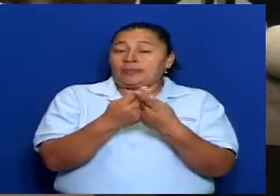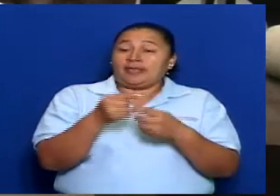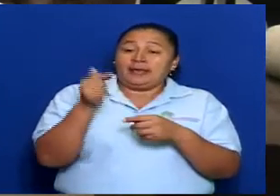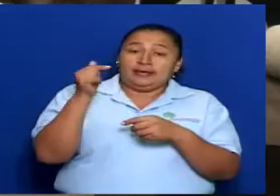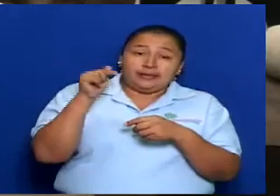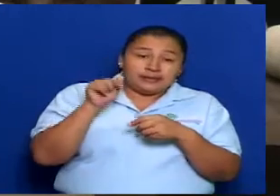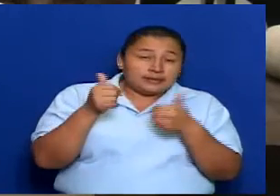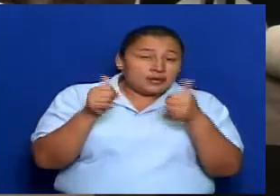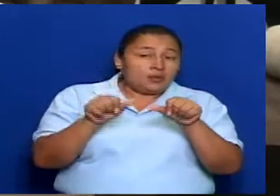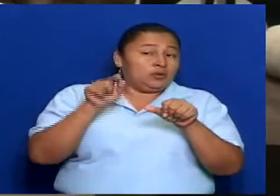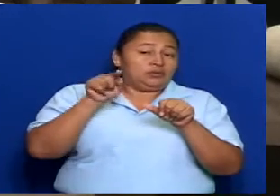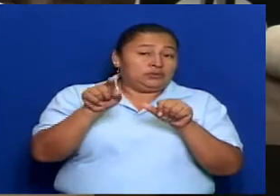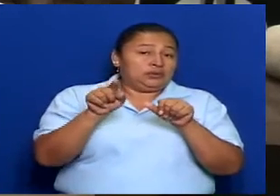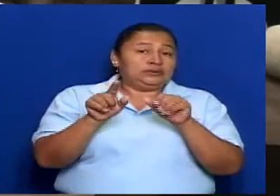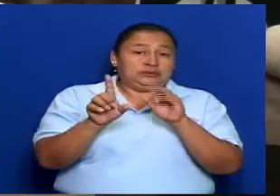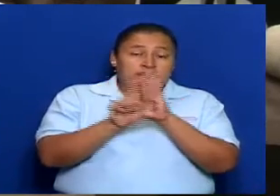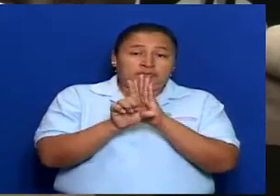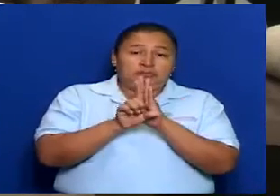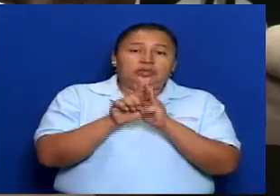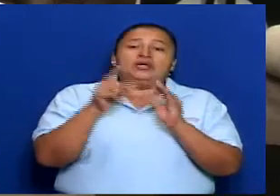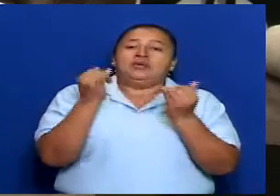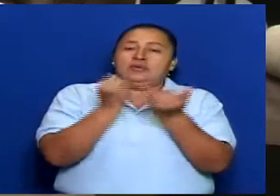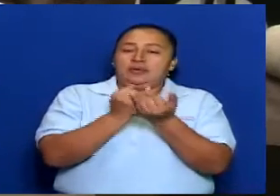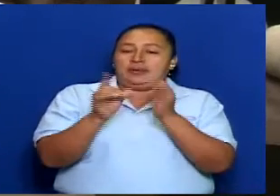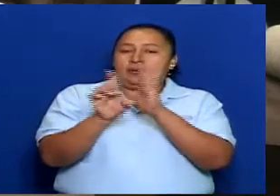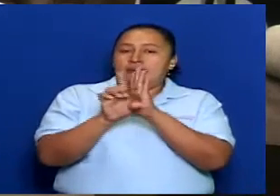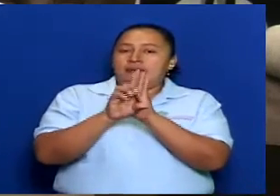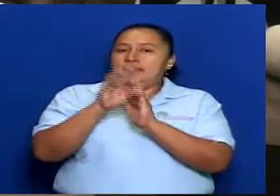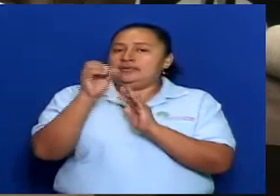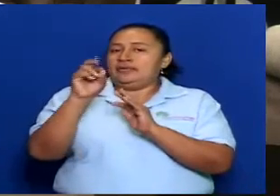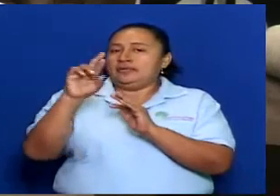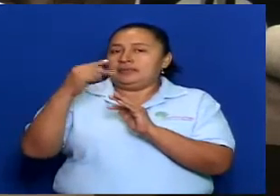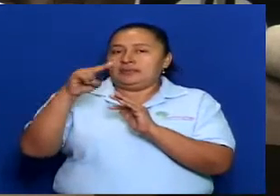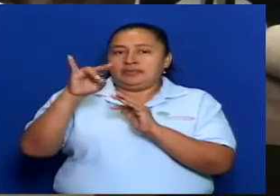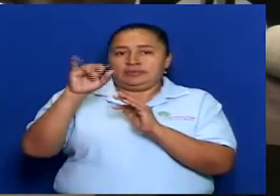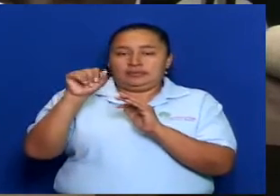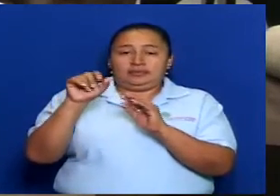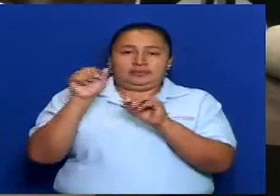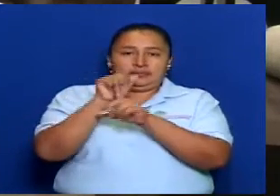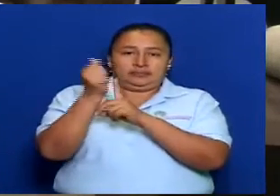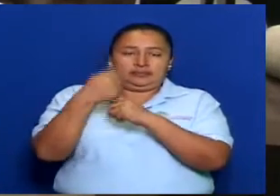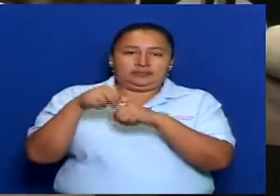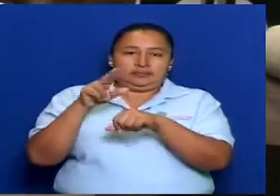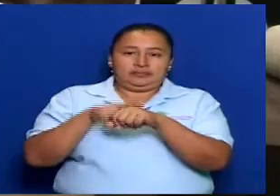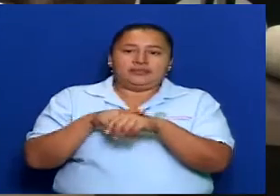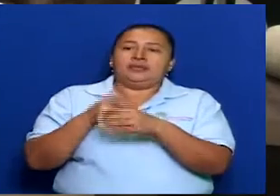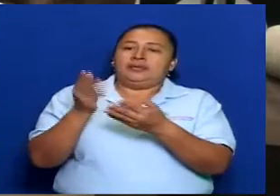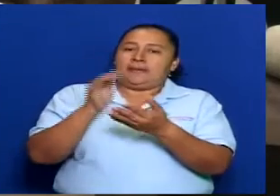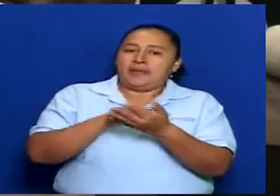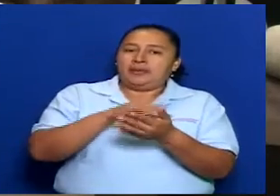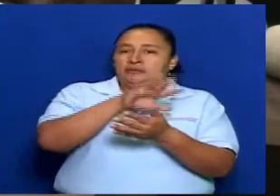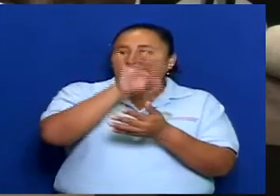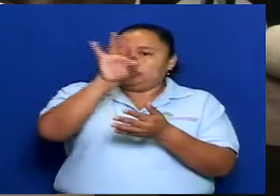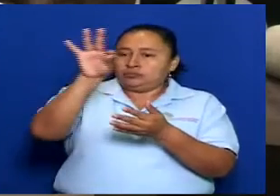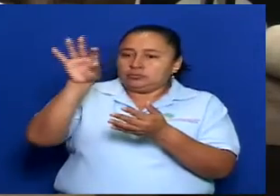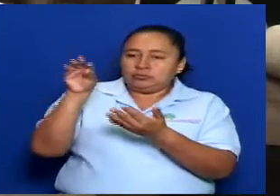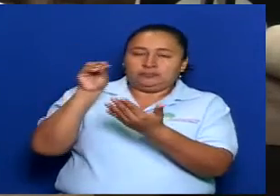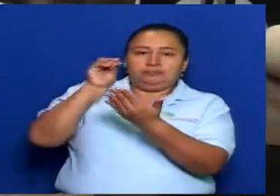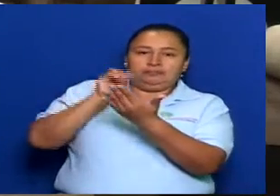ese marco que la ley orgánica, igualmente, la ley orgánica de la Asamblea Nacional retoma estos elementos